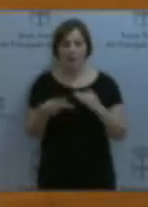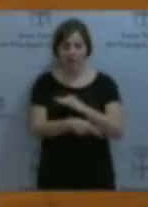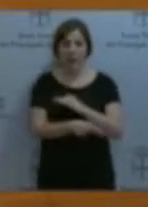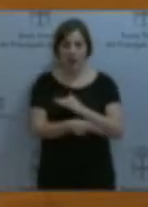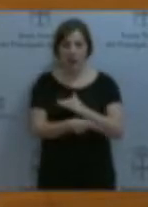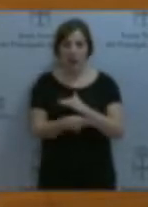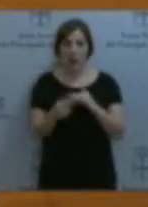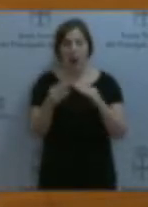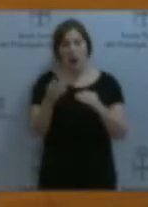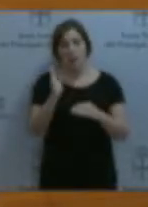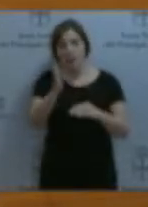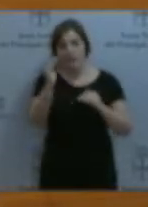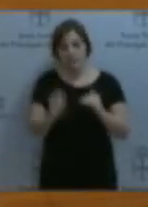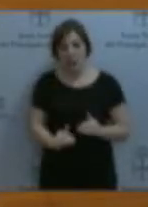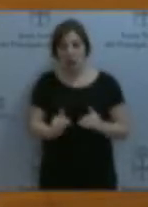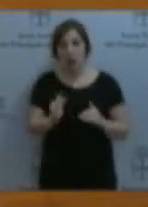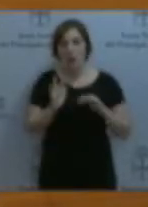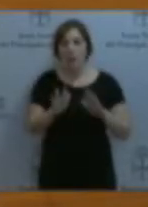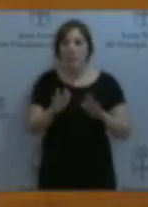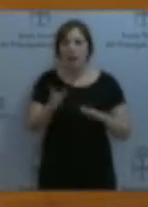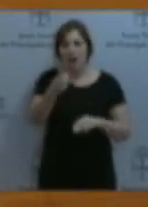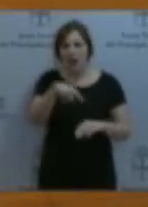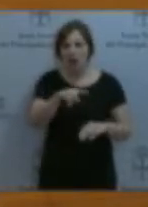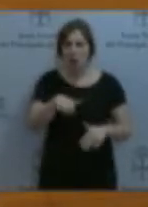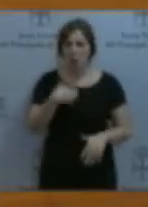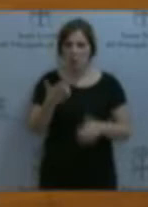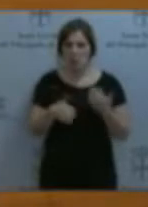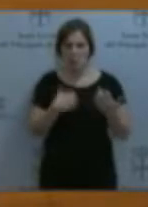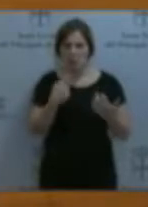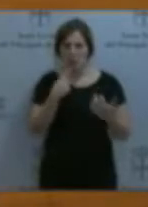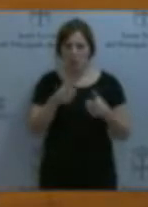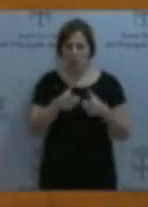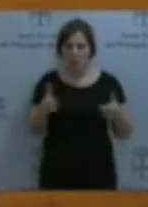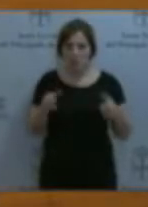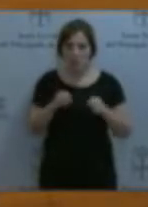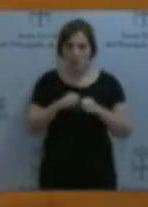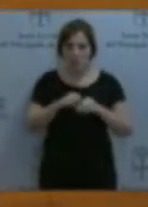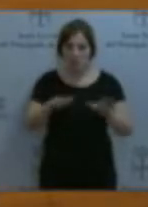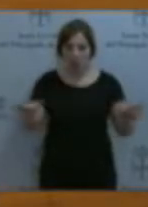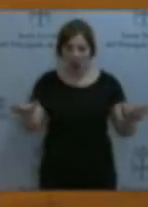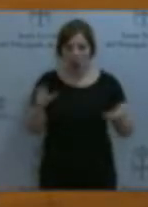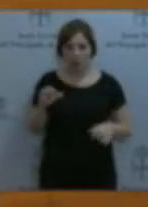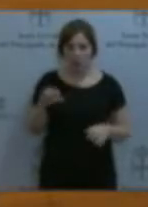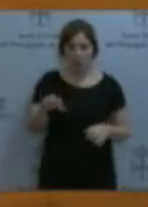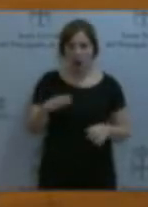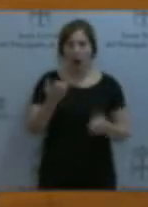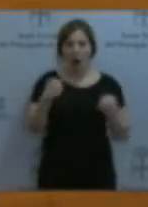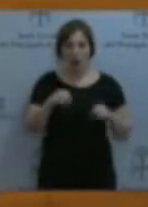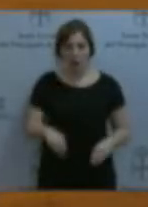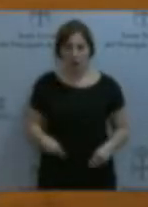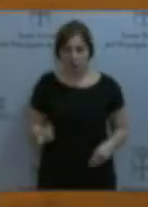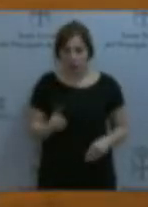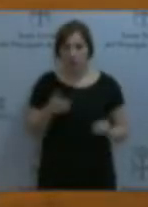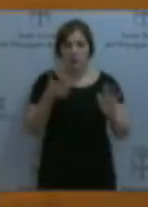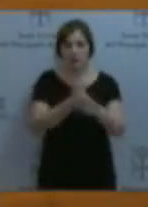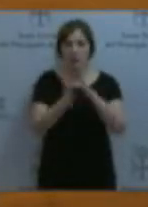que ellos hablen en su mosqueo de plaga, aunque técnicamente no sea aceptable, se comprende en un momento